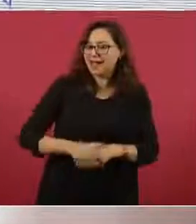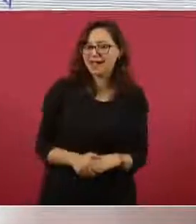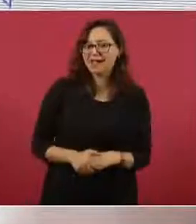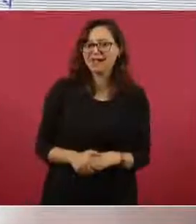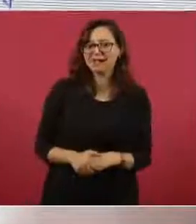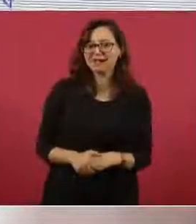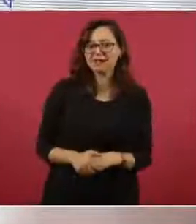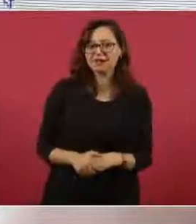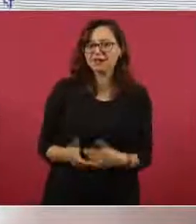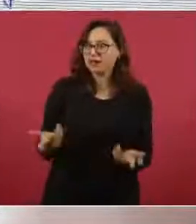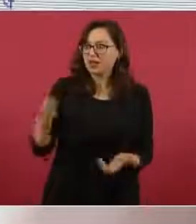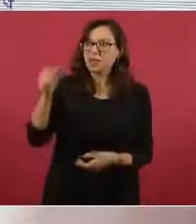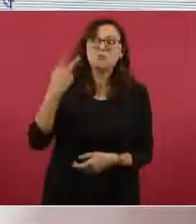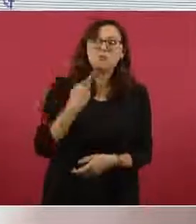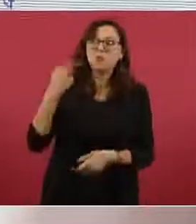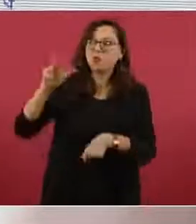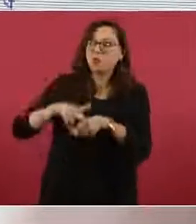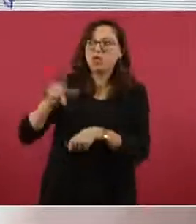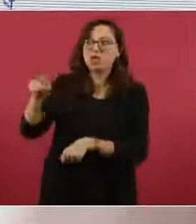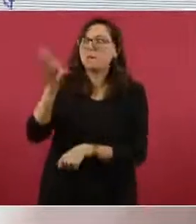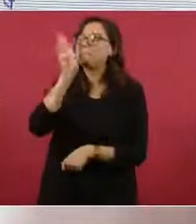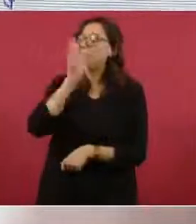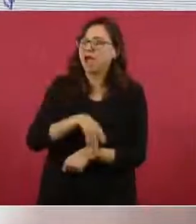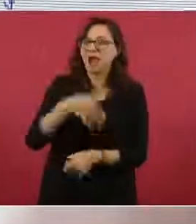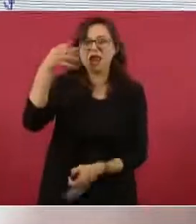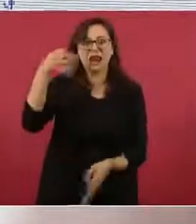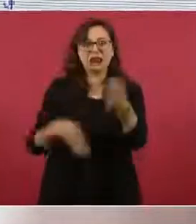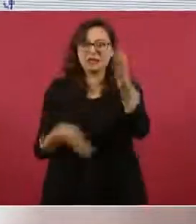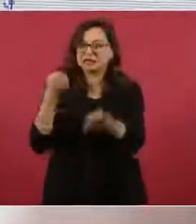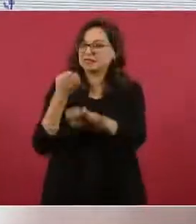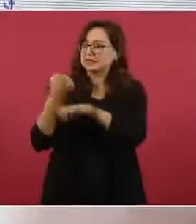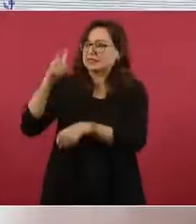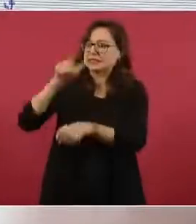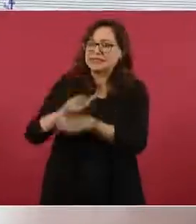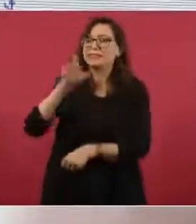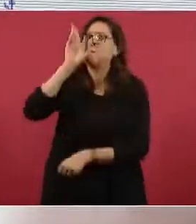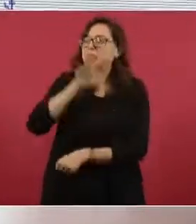sobre el funcionamiento de la fiscalía estatal.